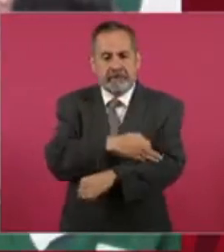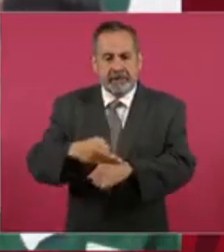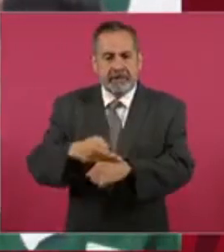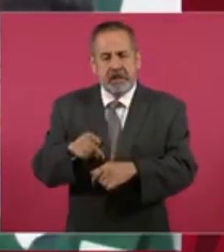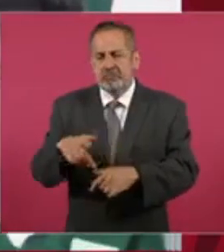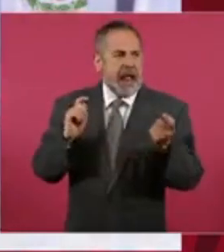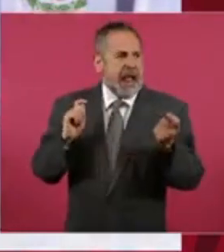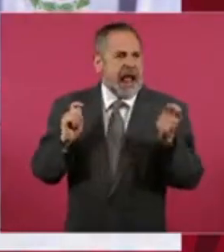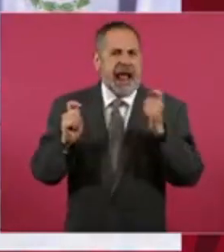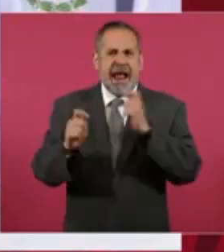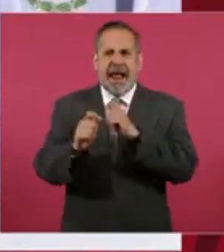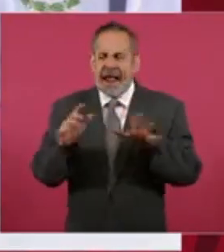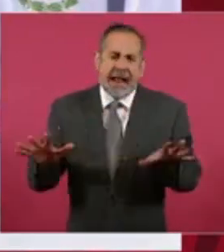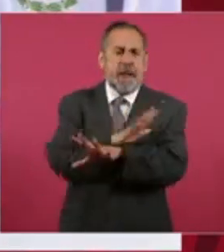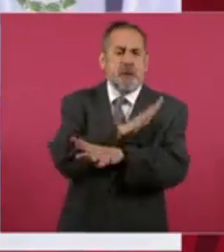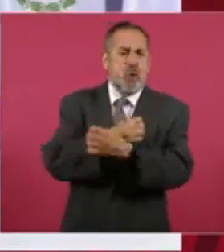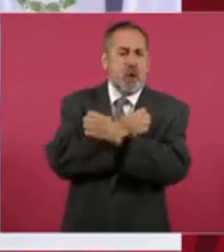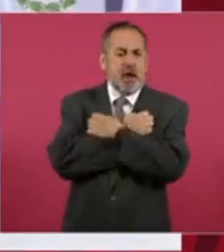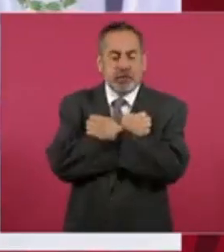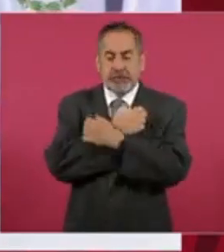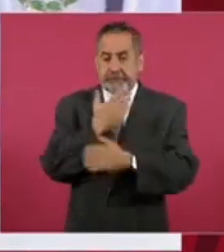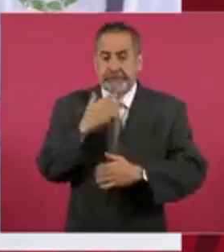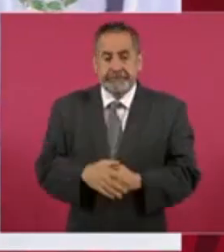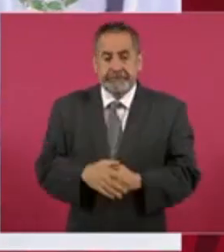Luviano, RTG Noticias.